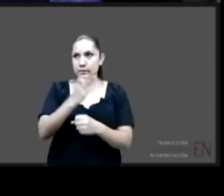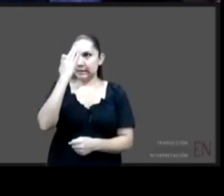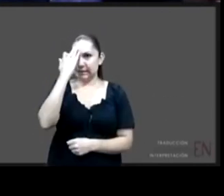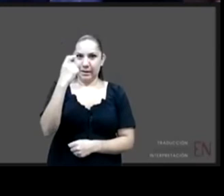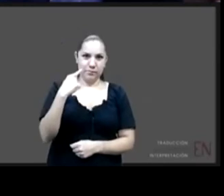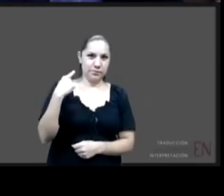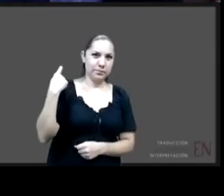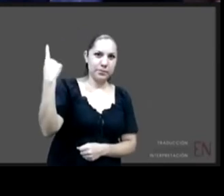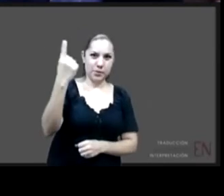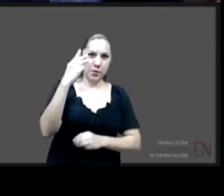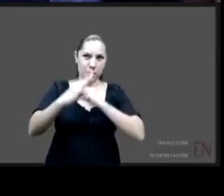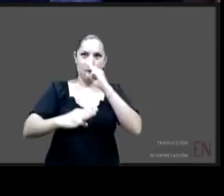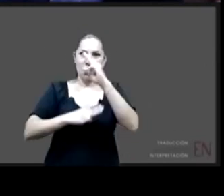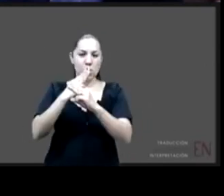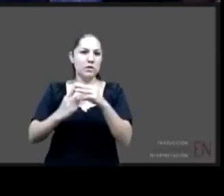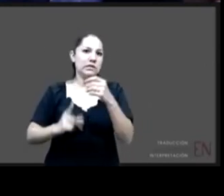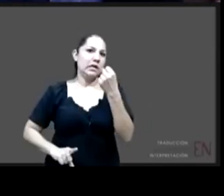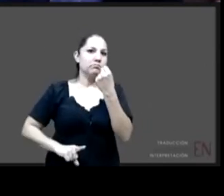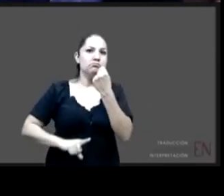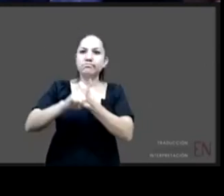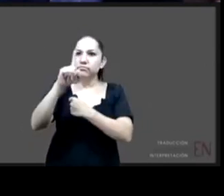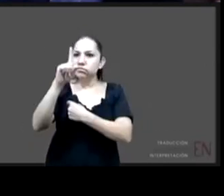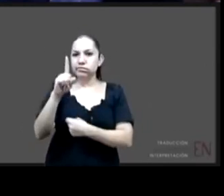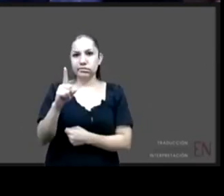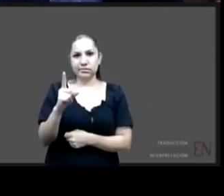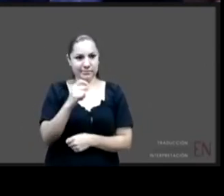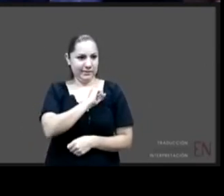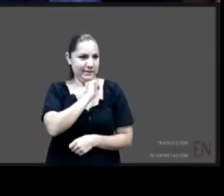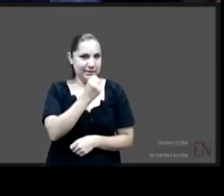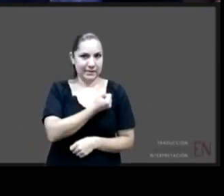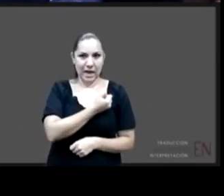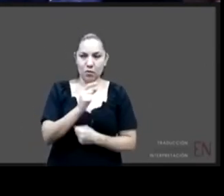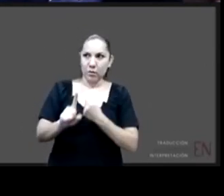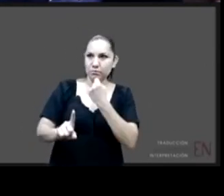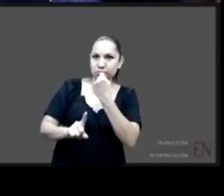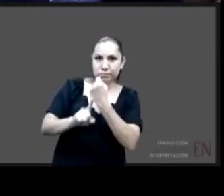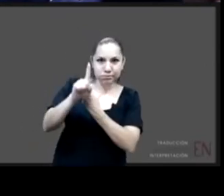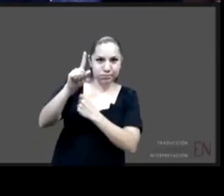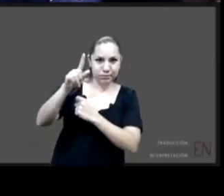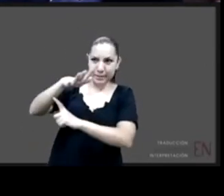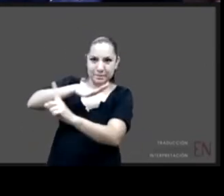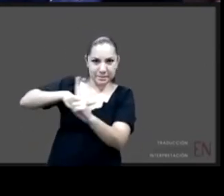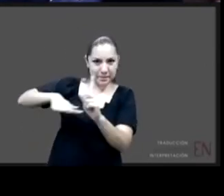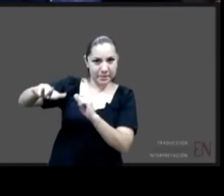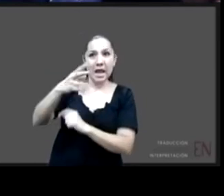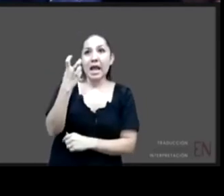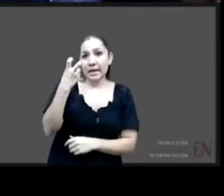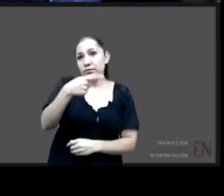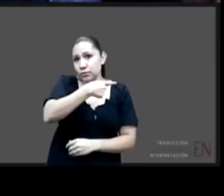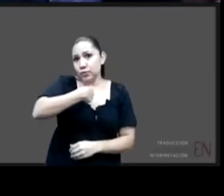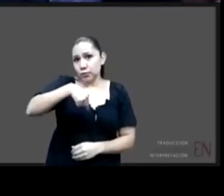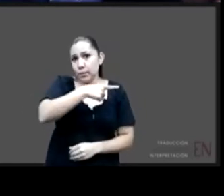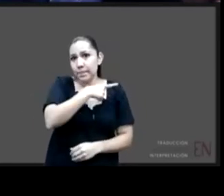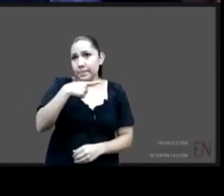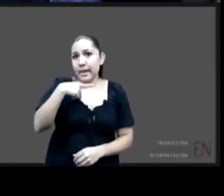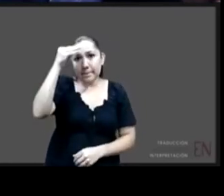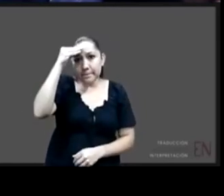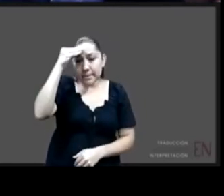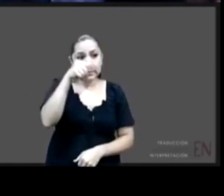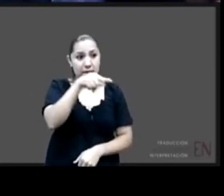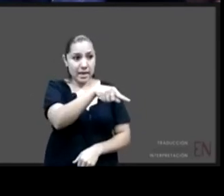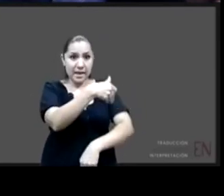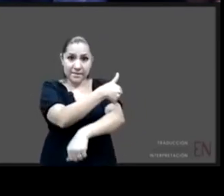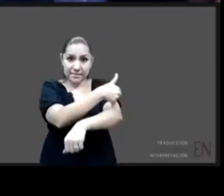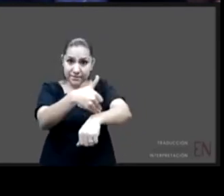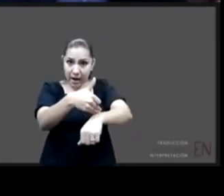gigantesca como la que tenemos tenemos que asumir también que a la familia tenemos que darle apoyo también de tipo